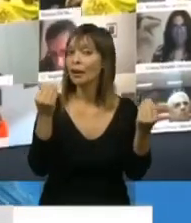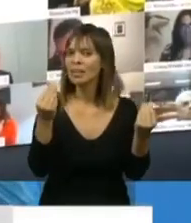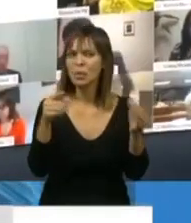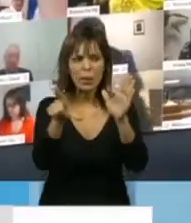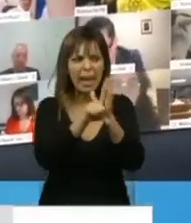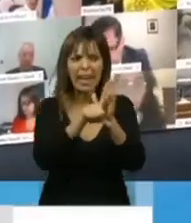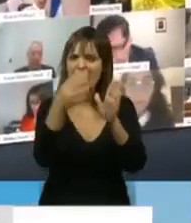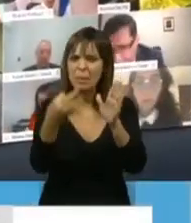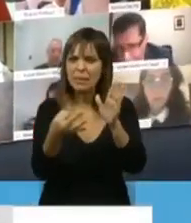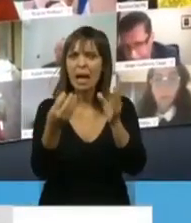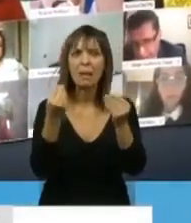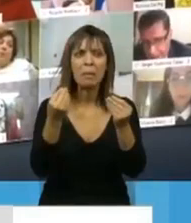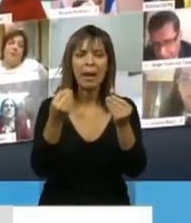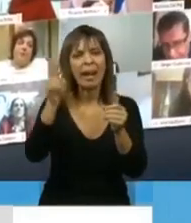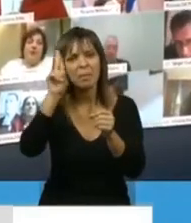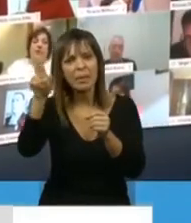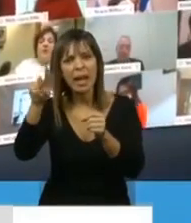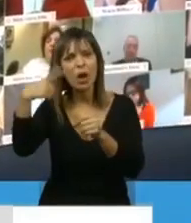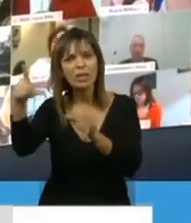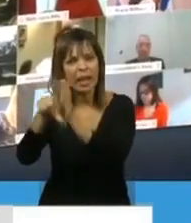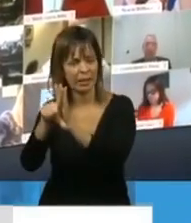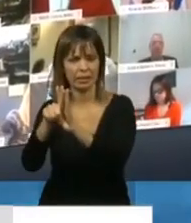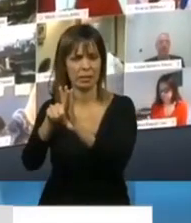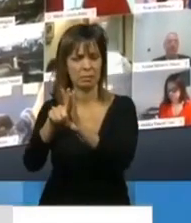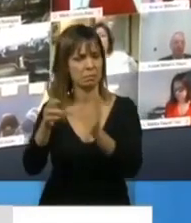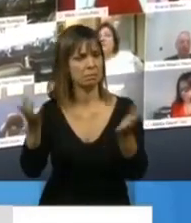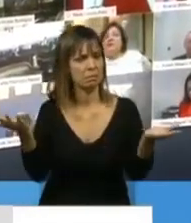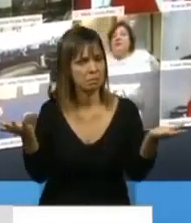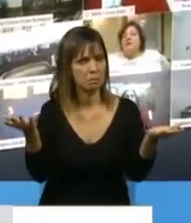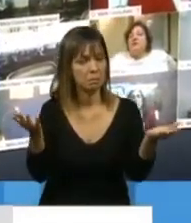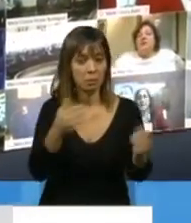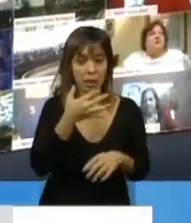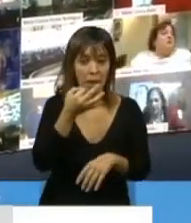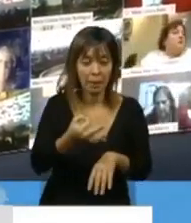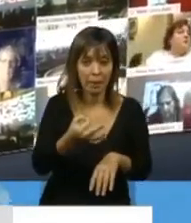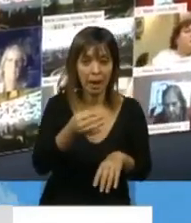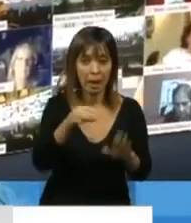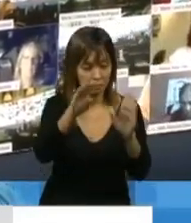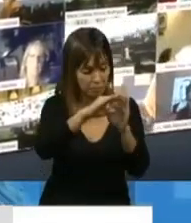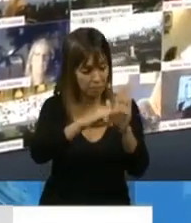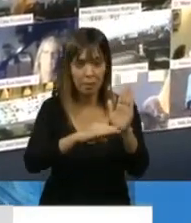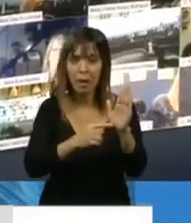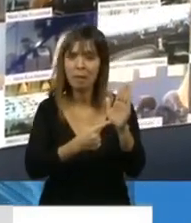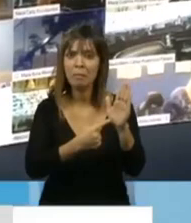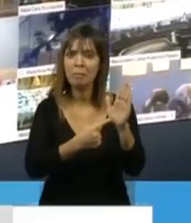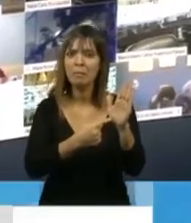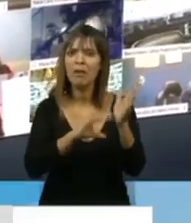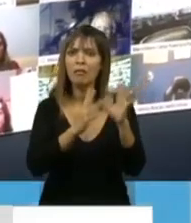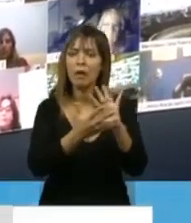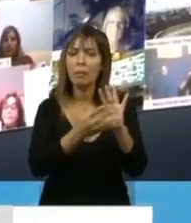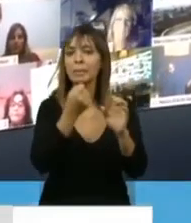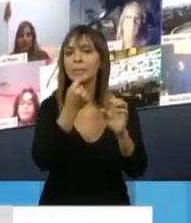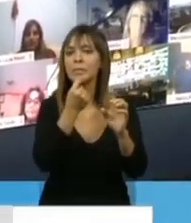aplicar otras leyes vigentes, porque prácticamente ninguna de las medidas que aquí se está planteando sistematizar,